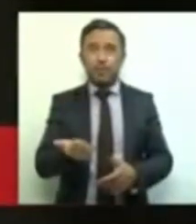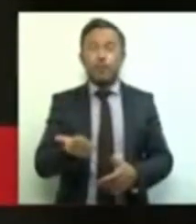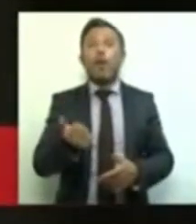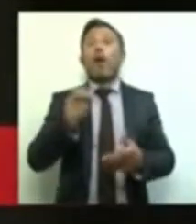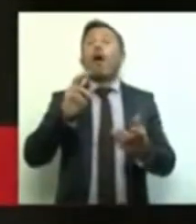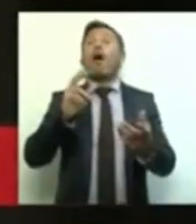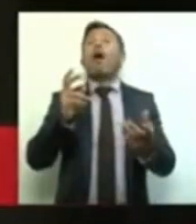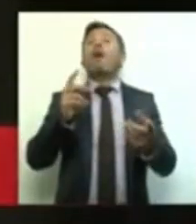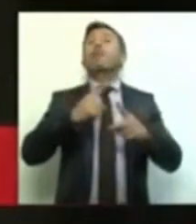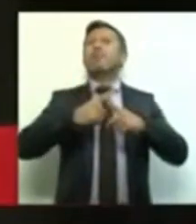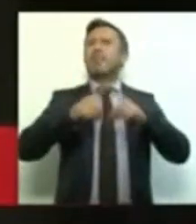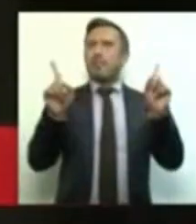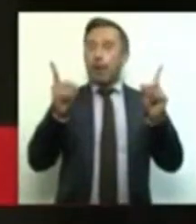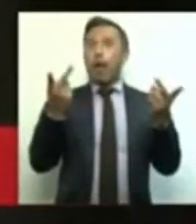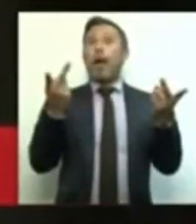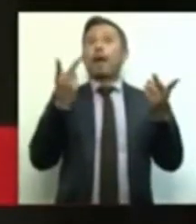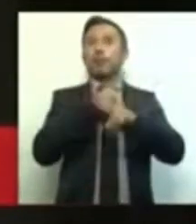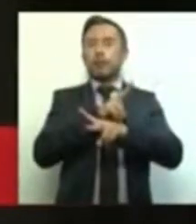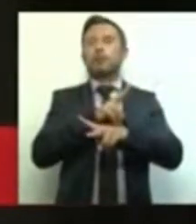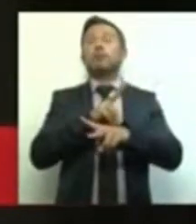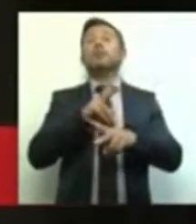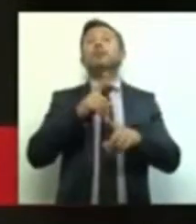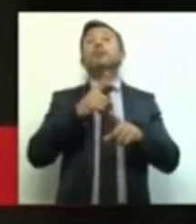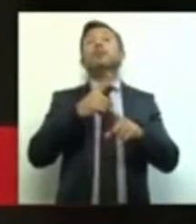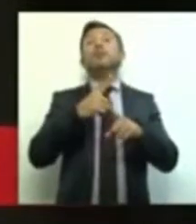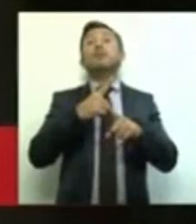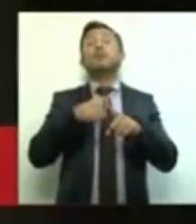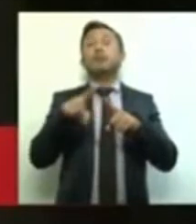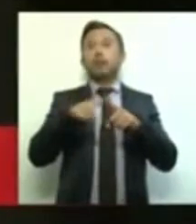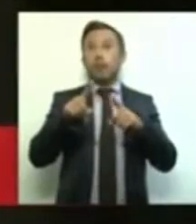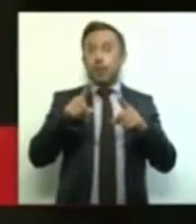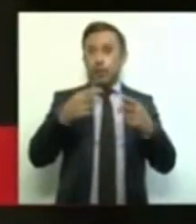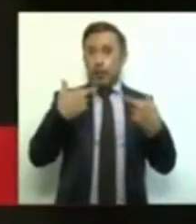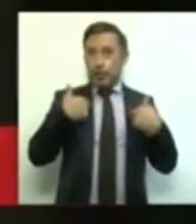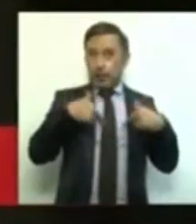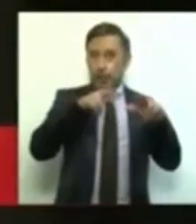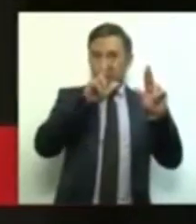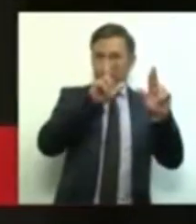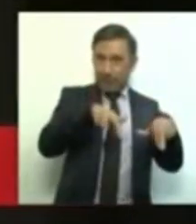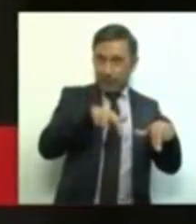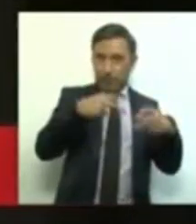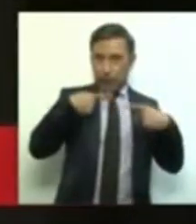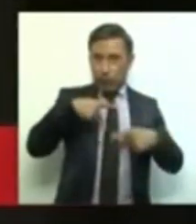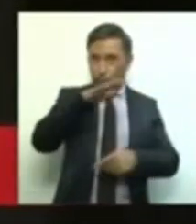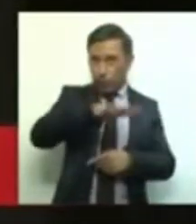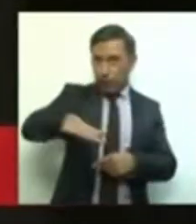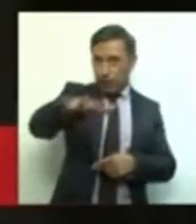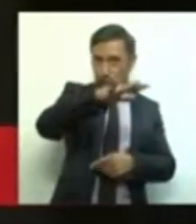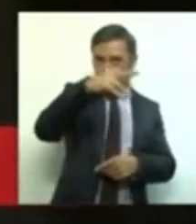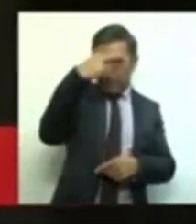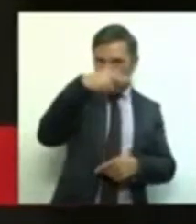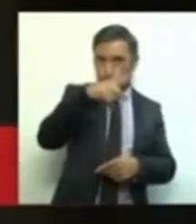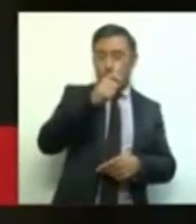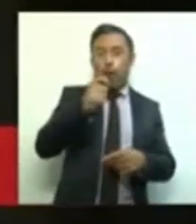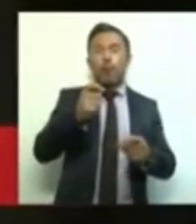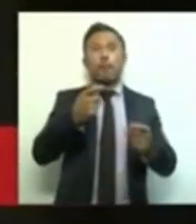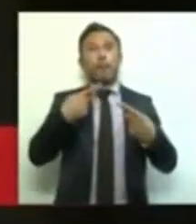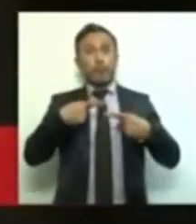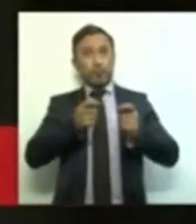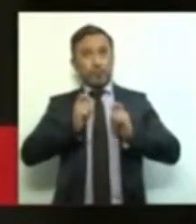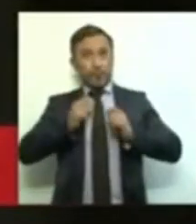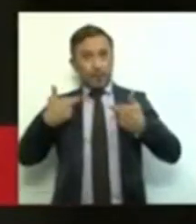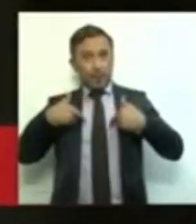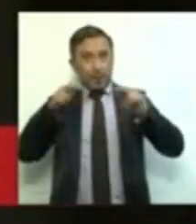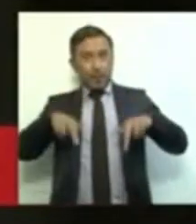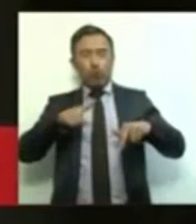mayor división entre los representantes y los representados. Por eso hago un llamado a la razón y